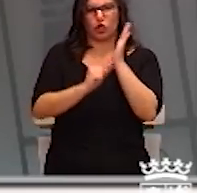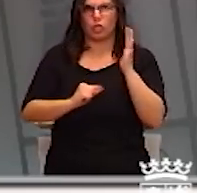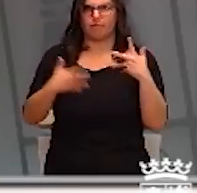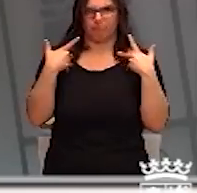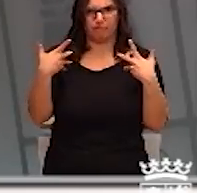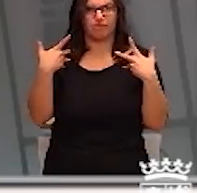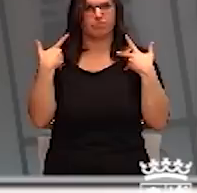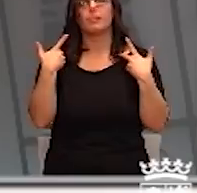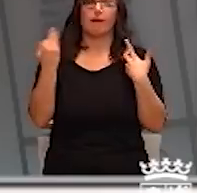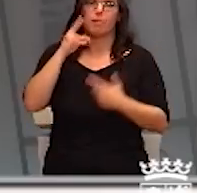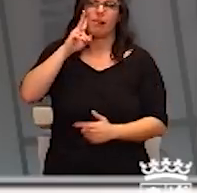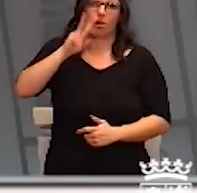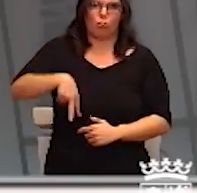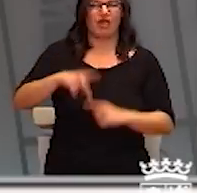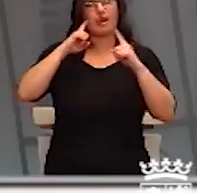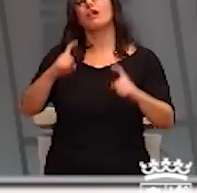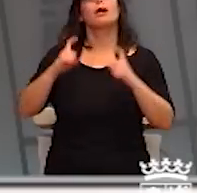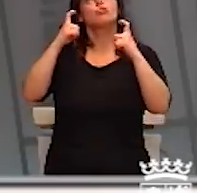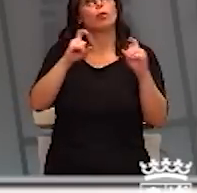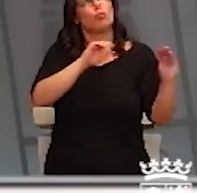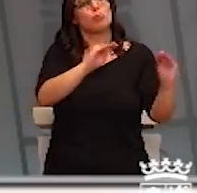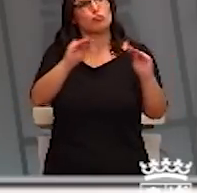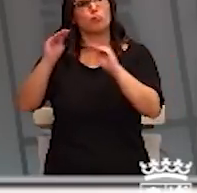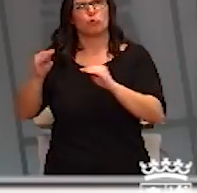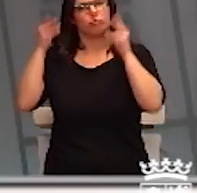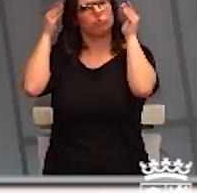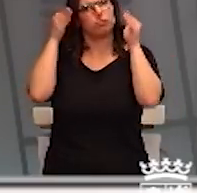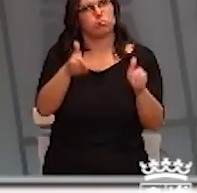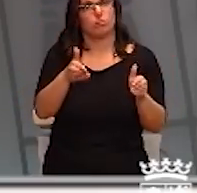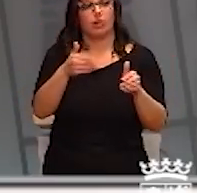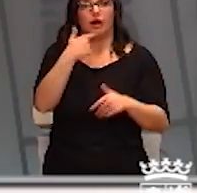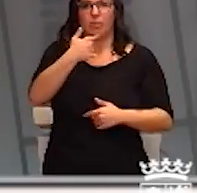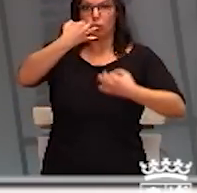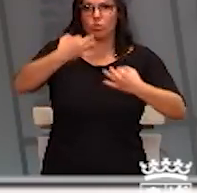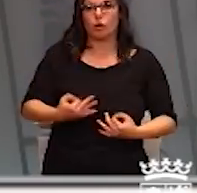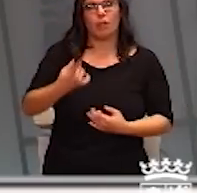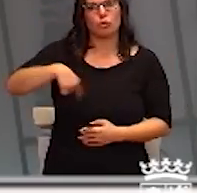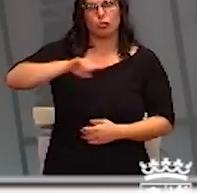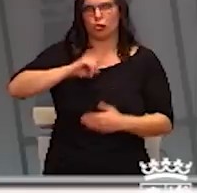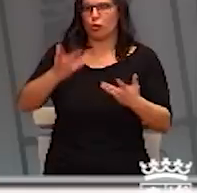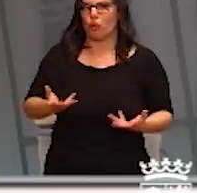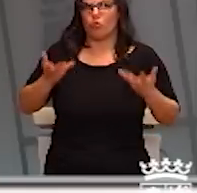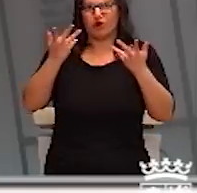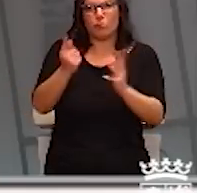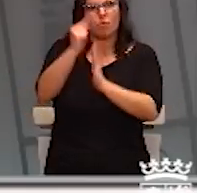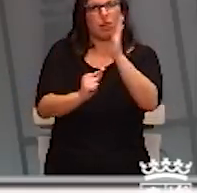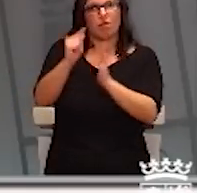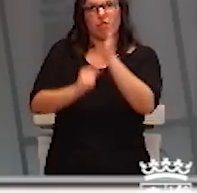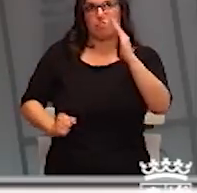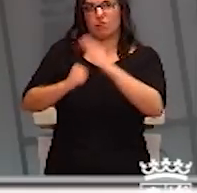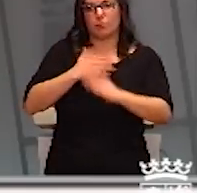hay que reconocer su esfuerzo, su dedicación y les aseguramos que vamos a poner todas las medidas posibles